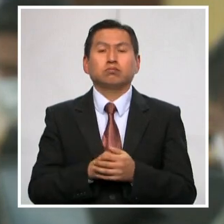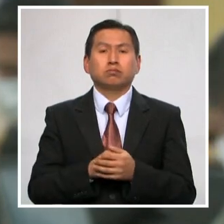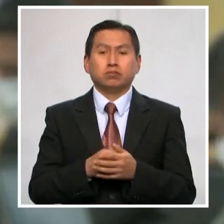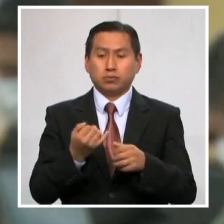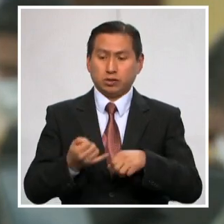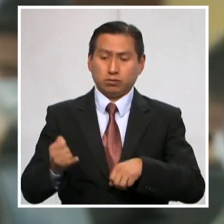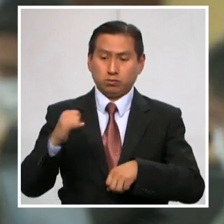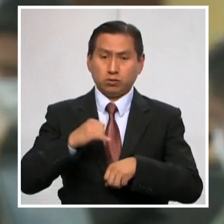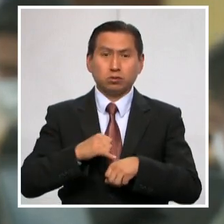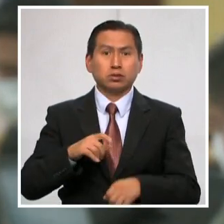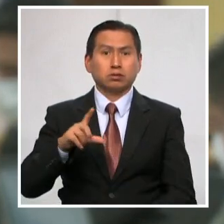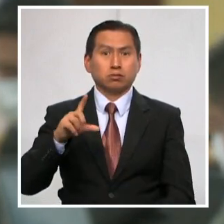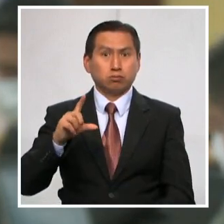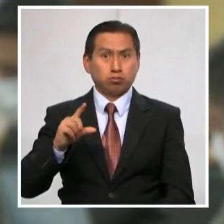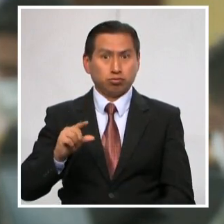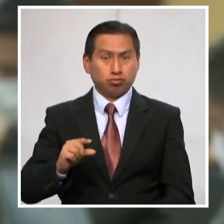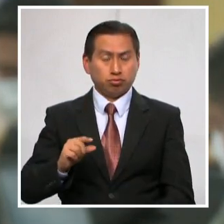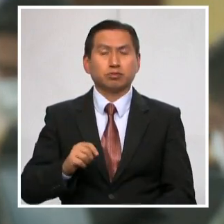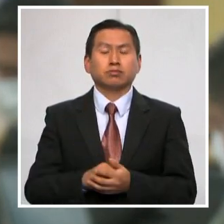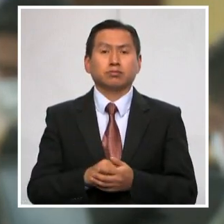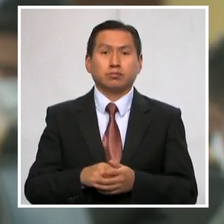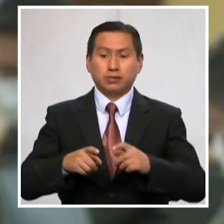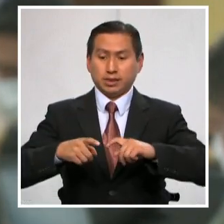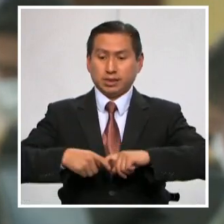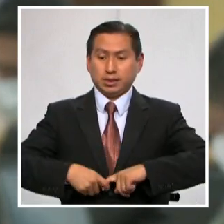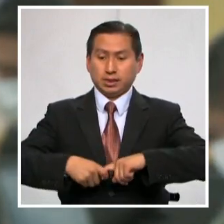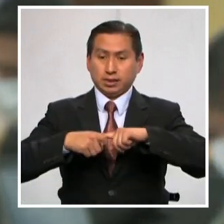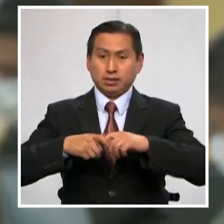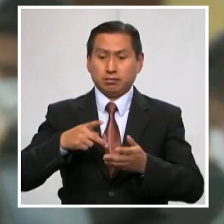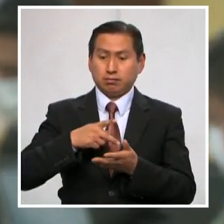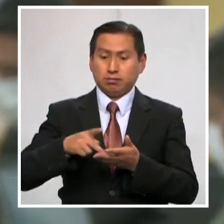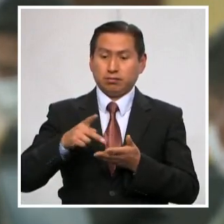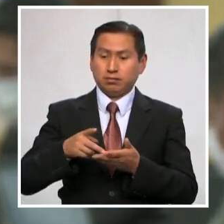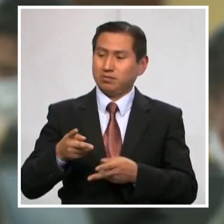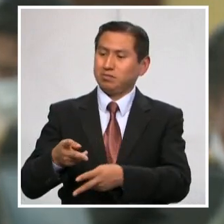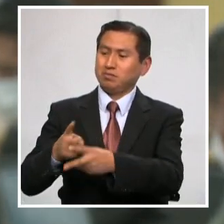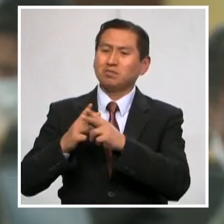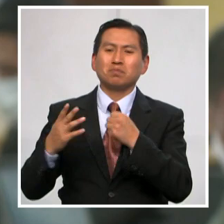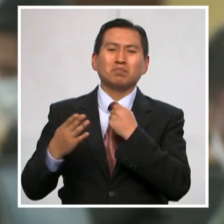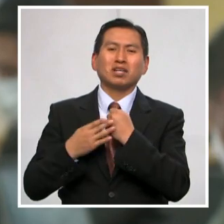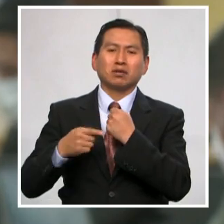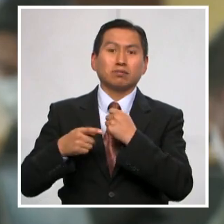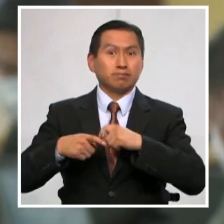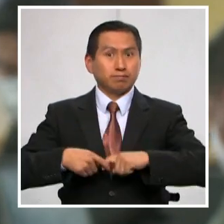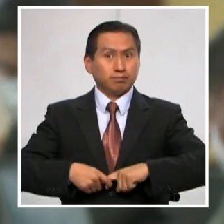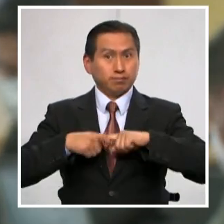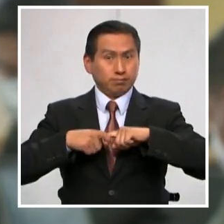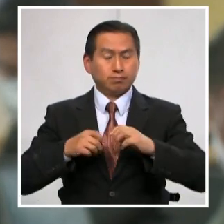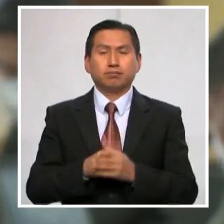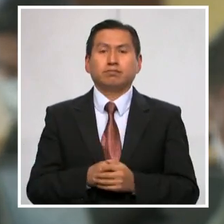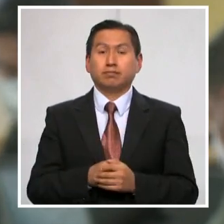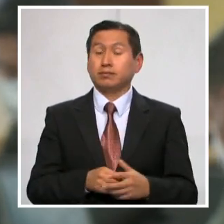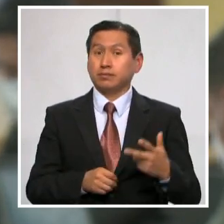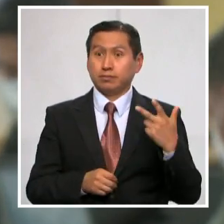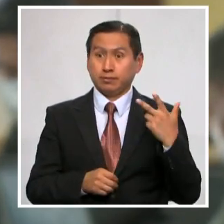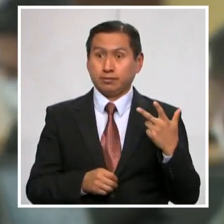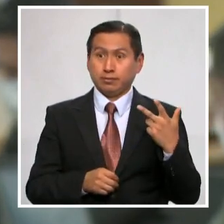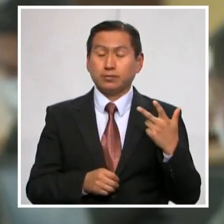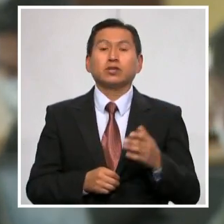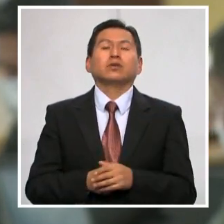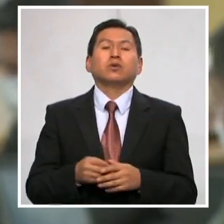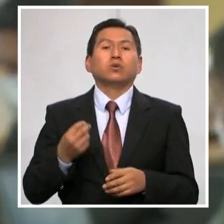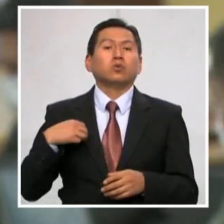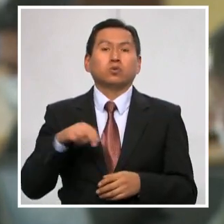impuestos. La suspensión del pago de créditos. Tercero, impulsamos,